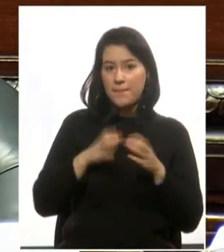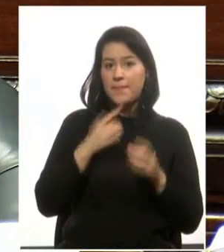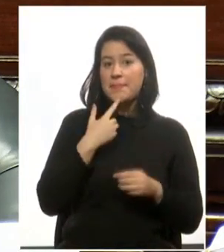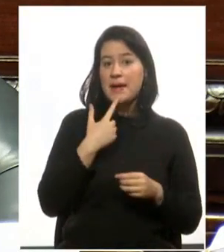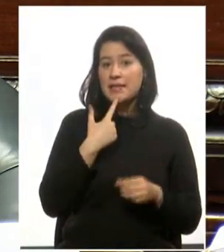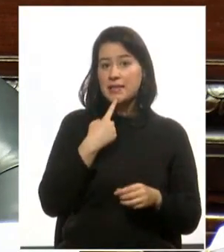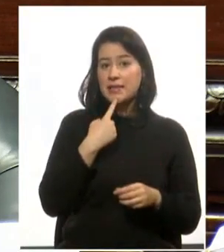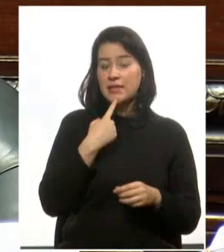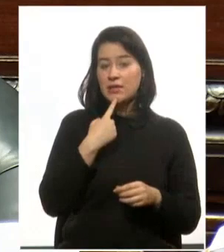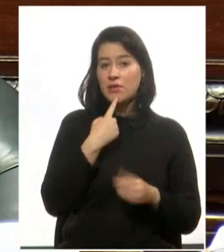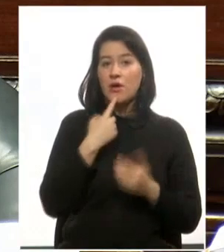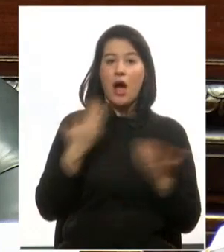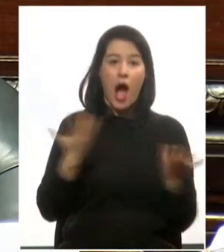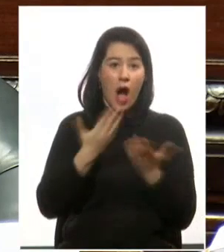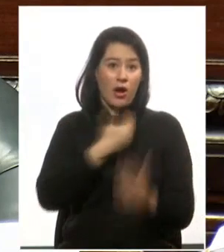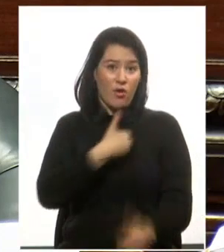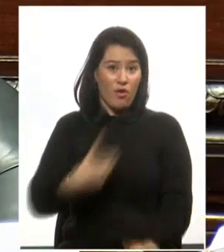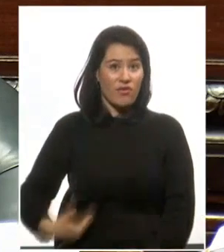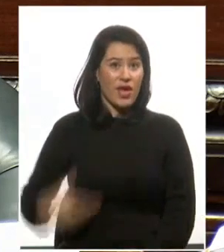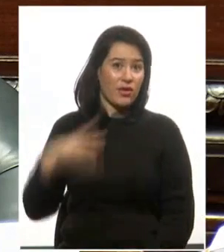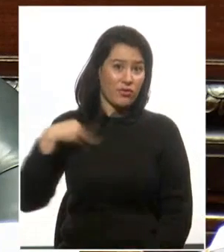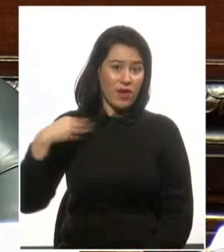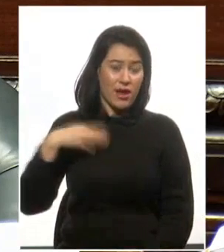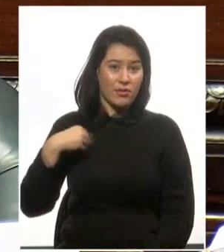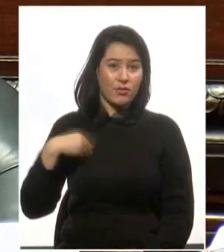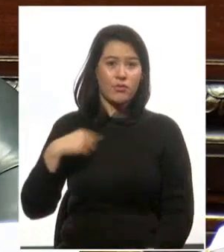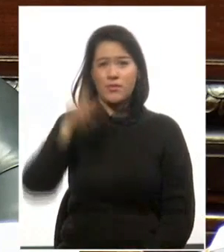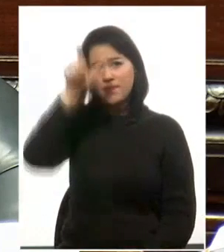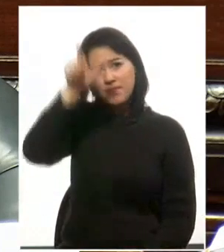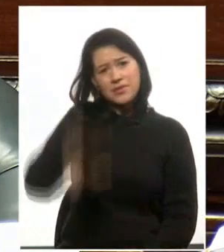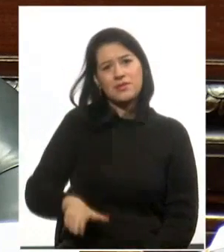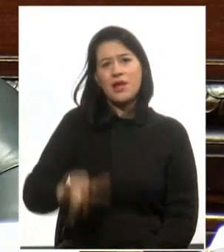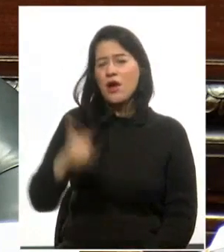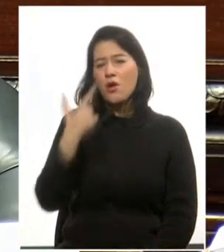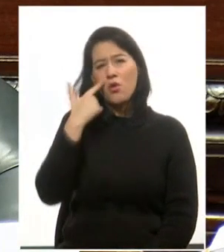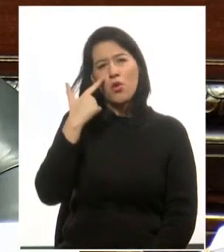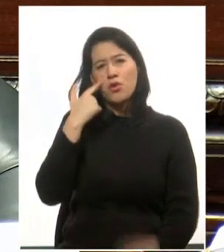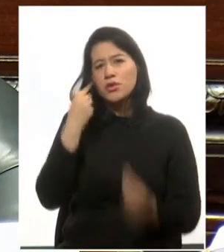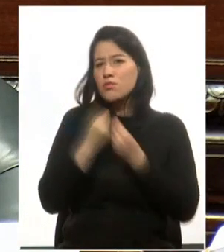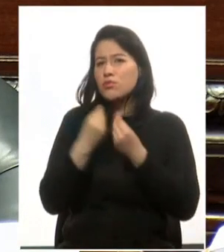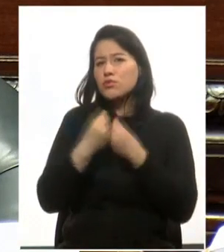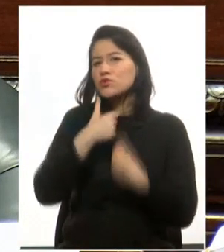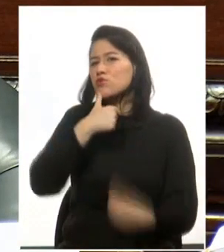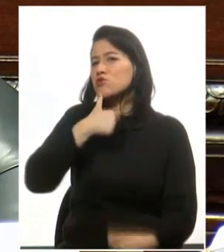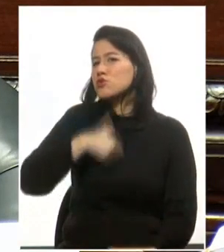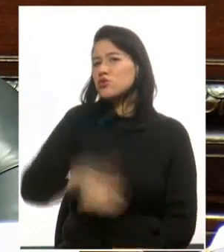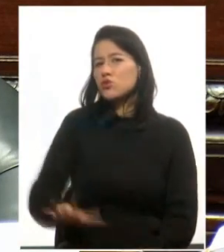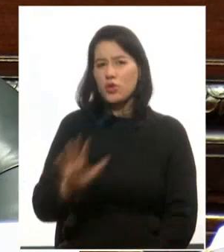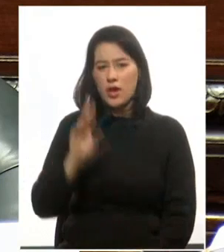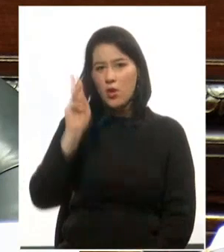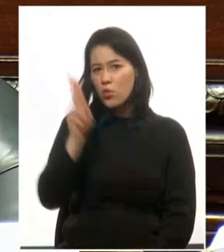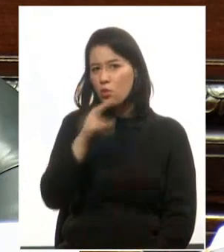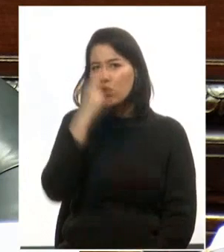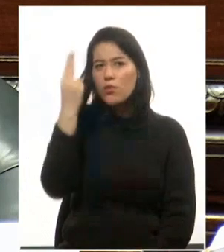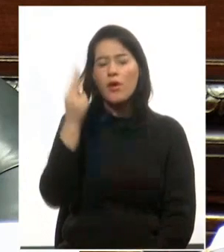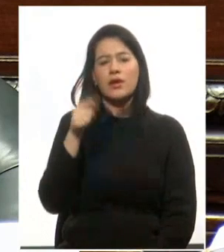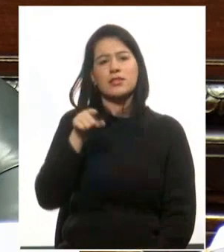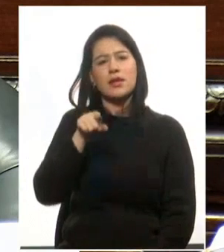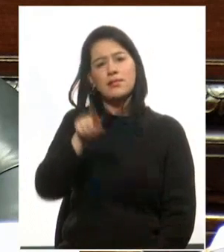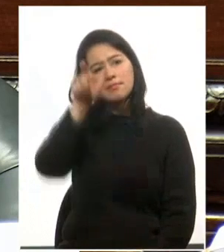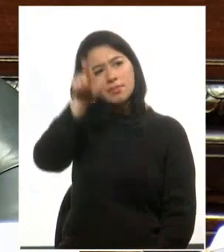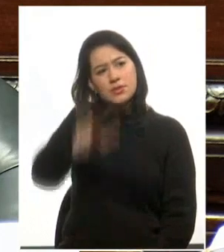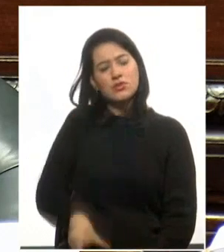que se encuentra hoy en el gobierno, es un hombre gran conocedor de la historia de nuestros pueblos, es un gran cultor